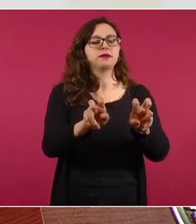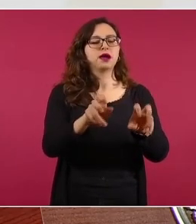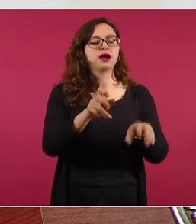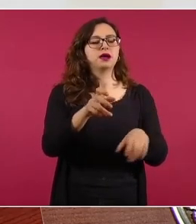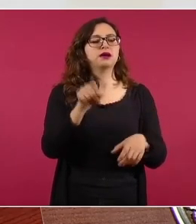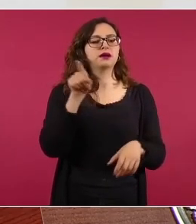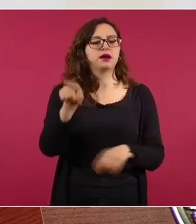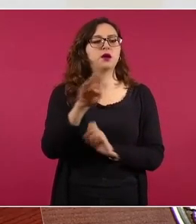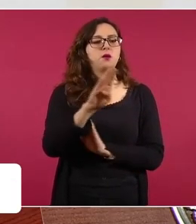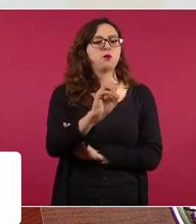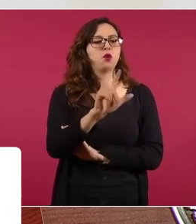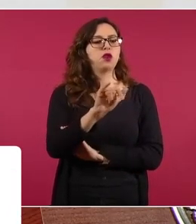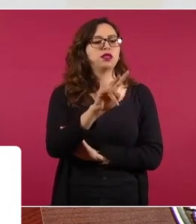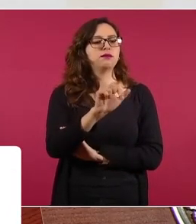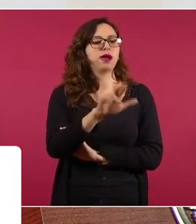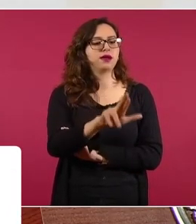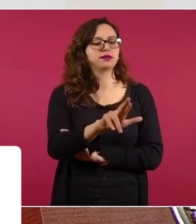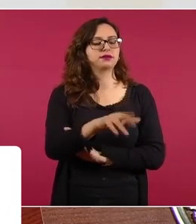Simón Bolívar